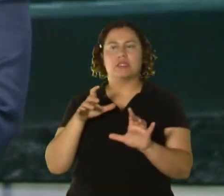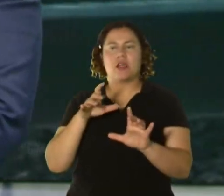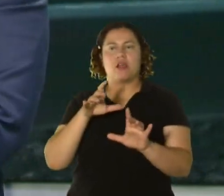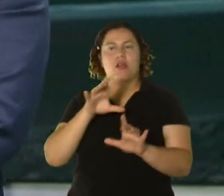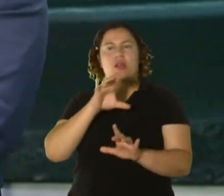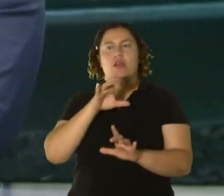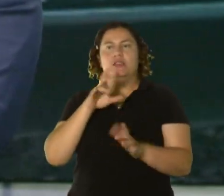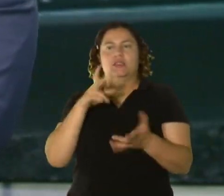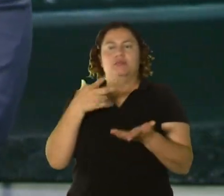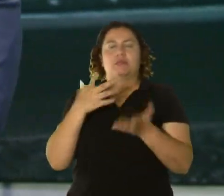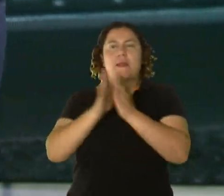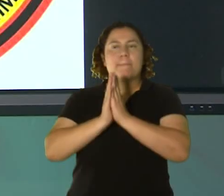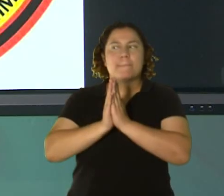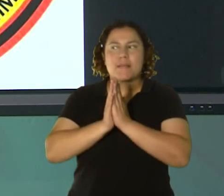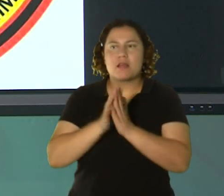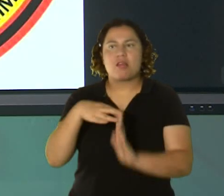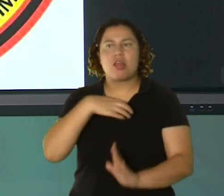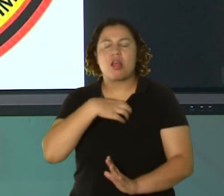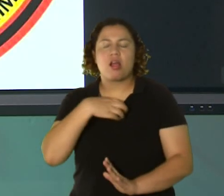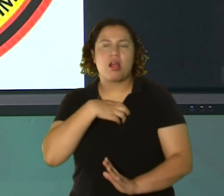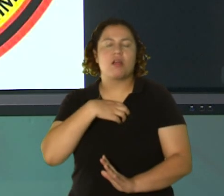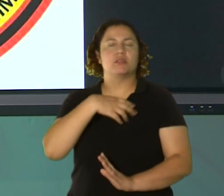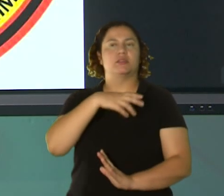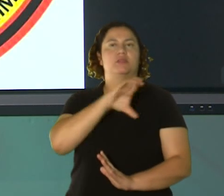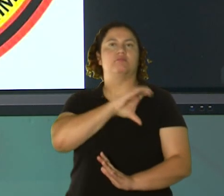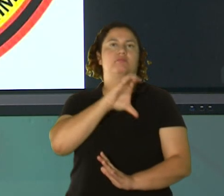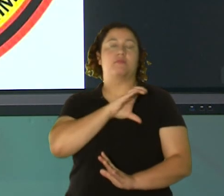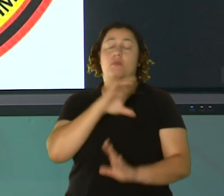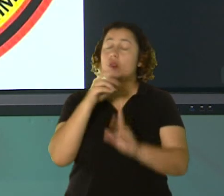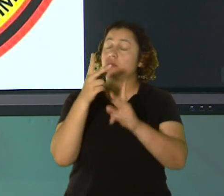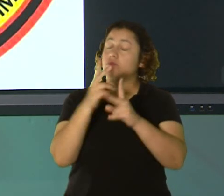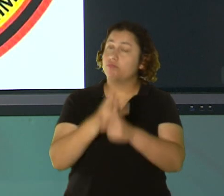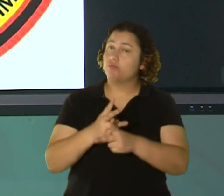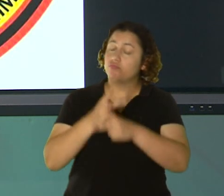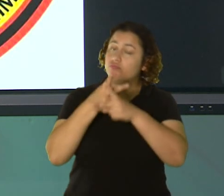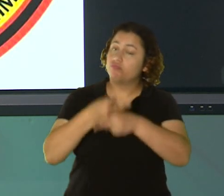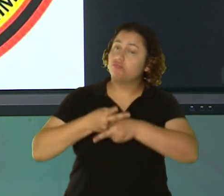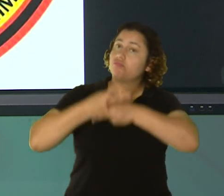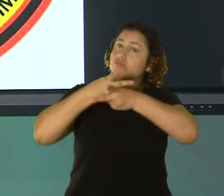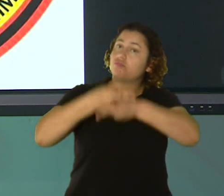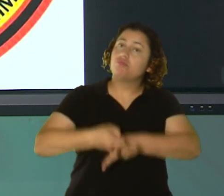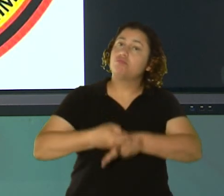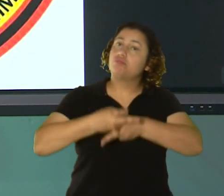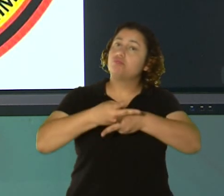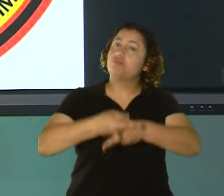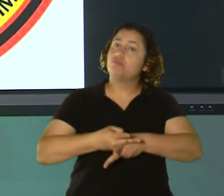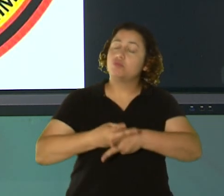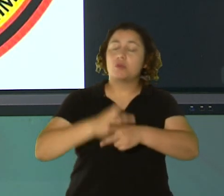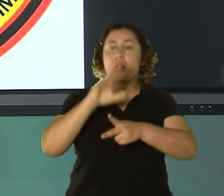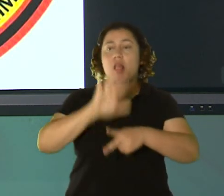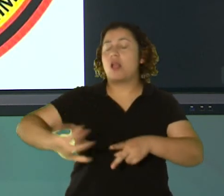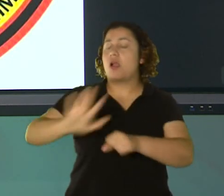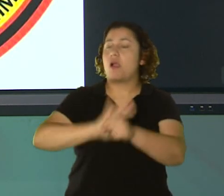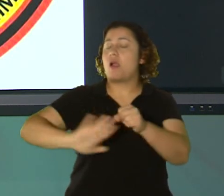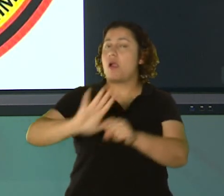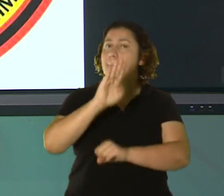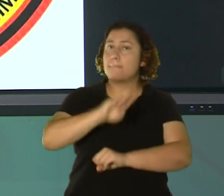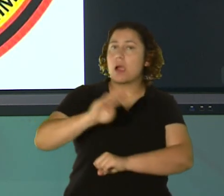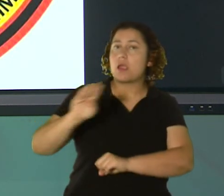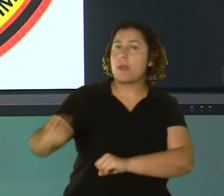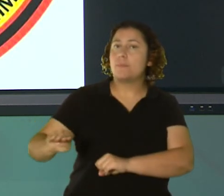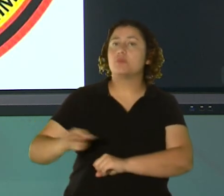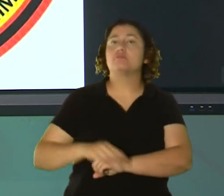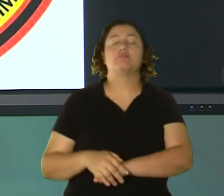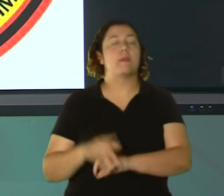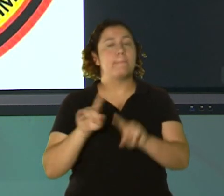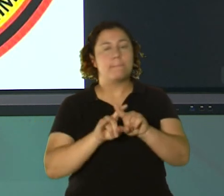Rico. ¡Qué increíble! Mucha precaución, ¿ok? Esto es en el área de Bayamón, pero, oiga, esto